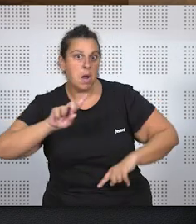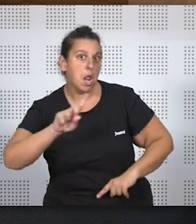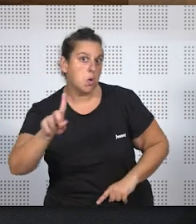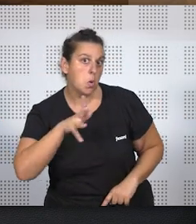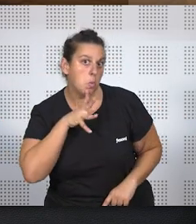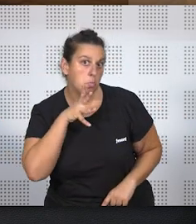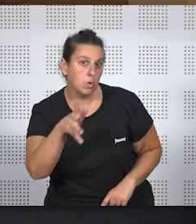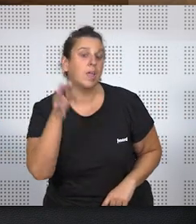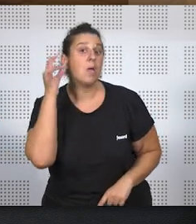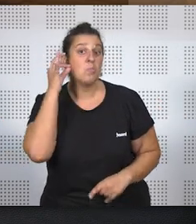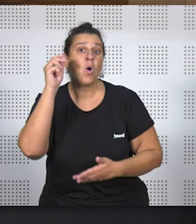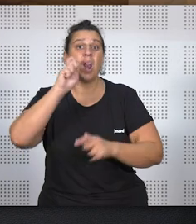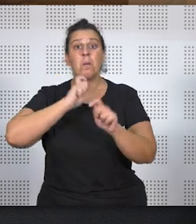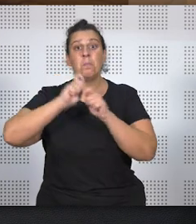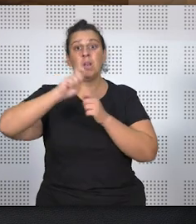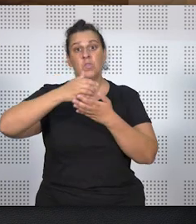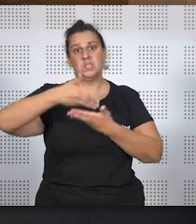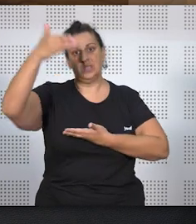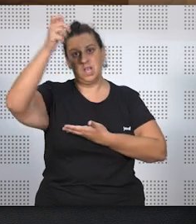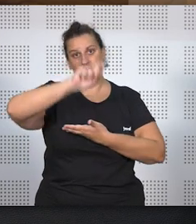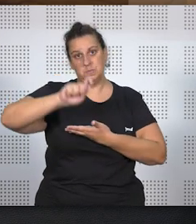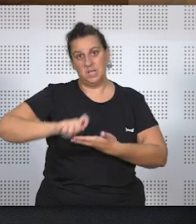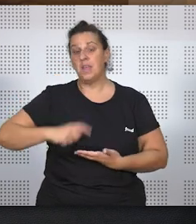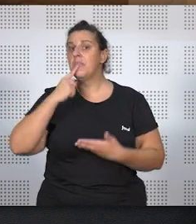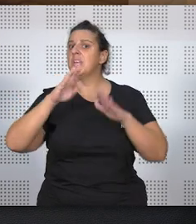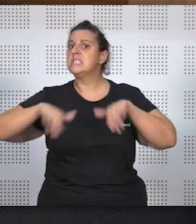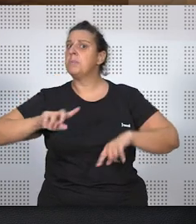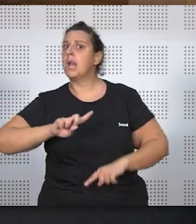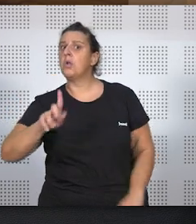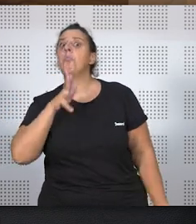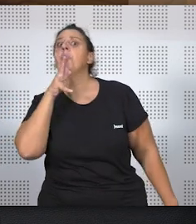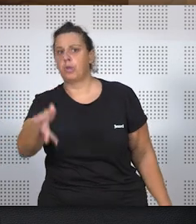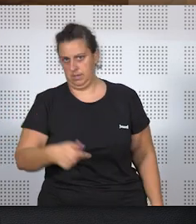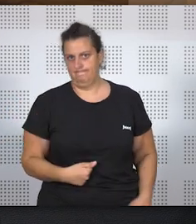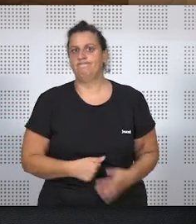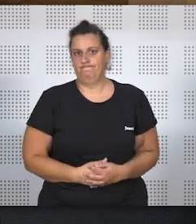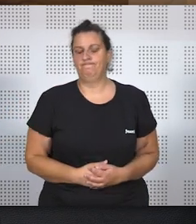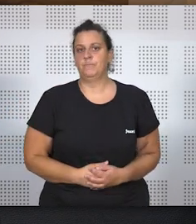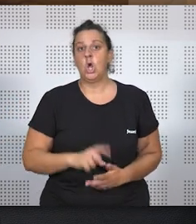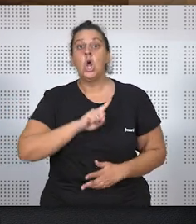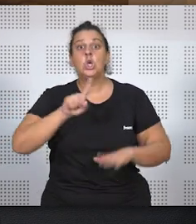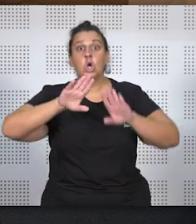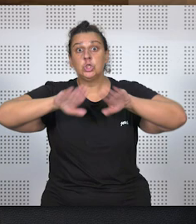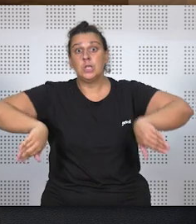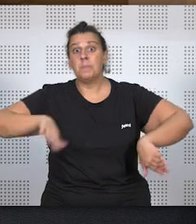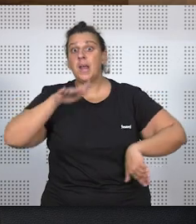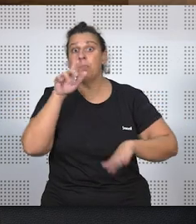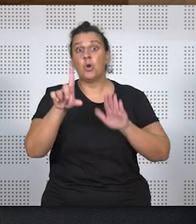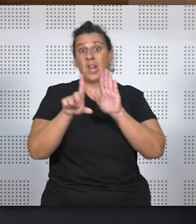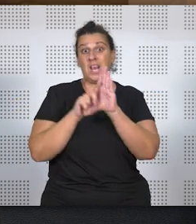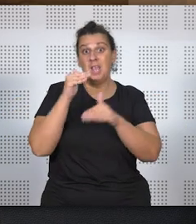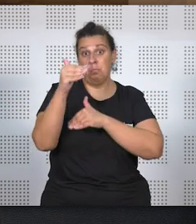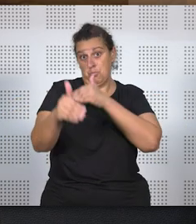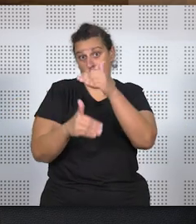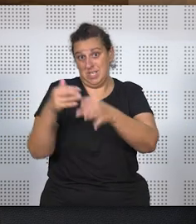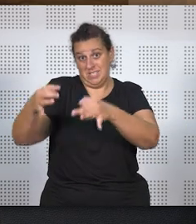respuesta a lo que le había ocurrido, no solo a la mujer, sino por qué no se separa. No se separa porque la mujer, según la ley